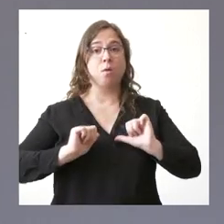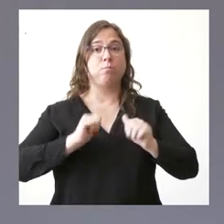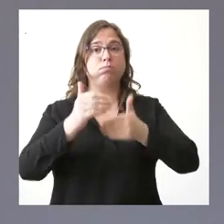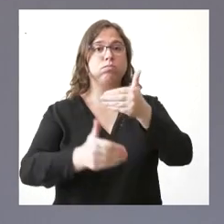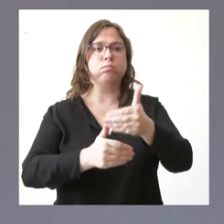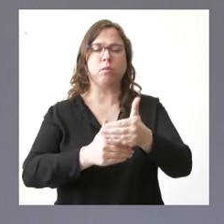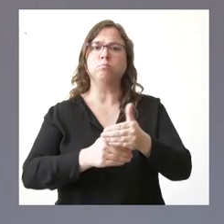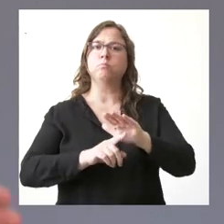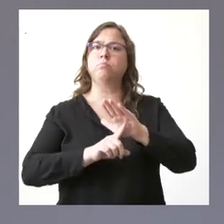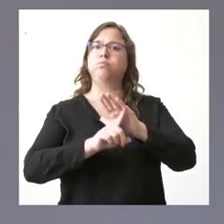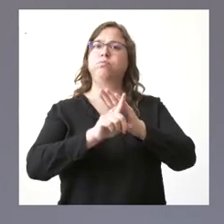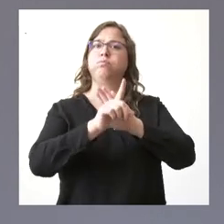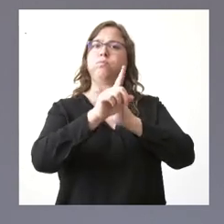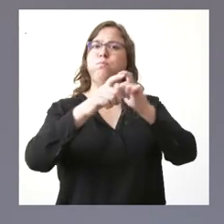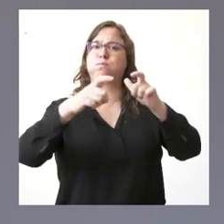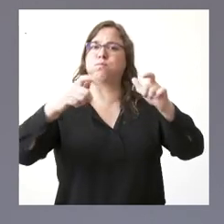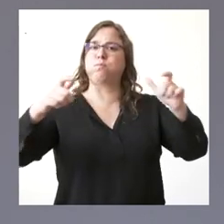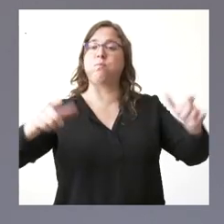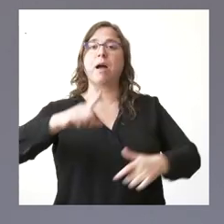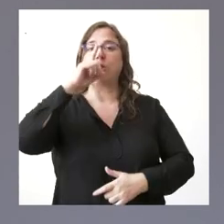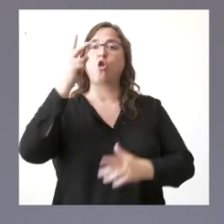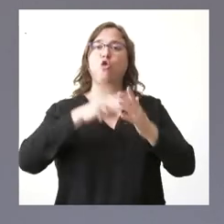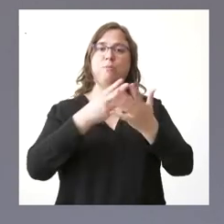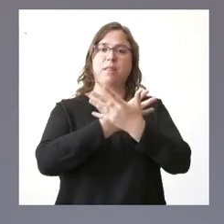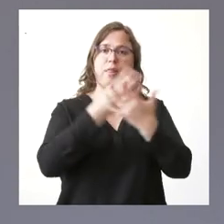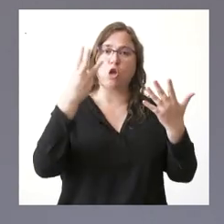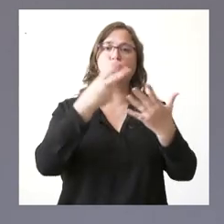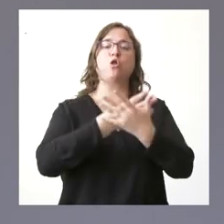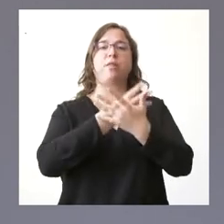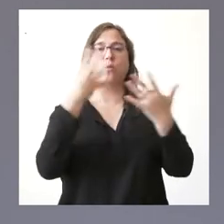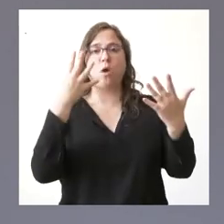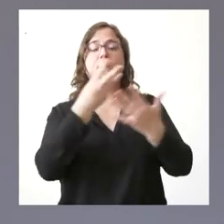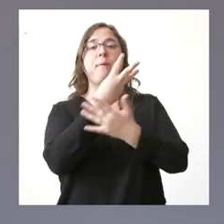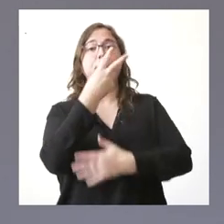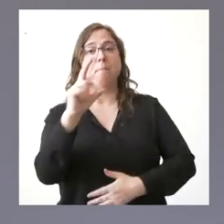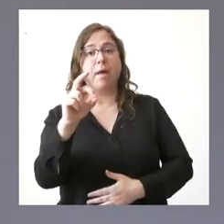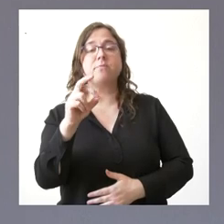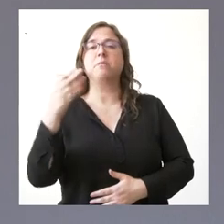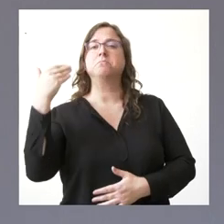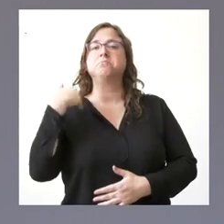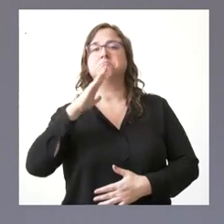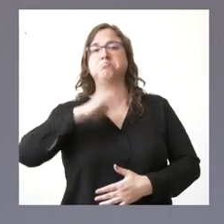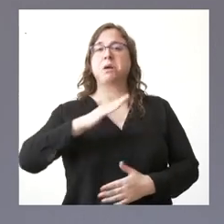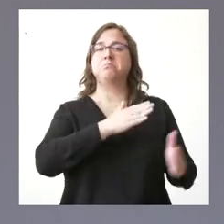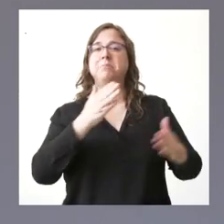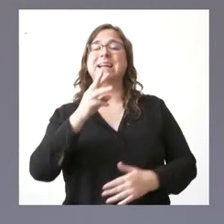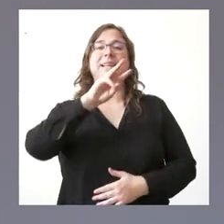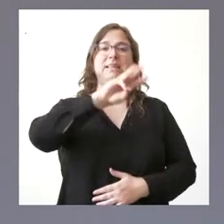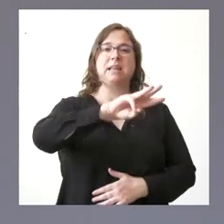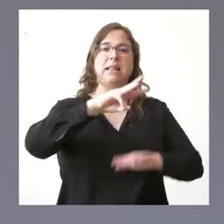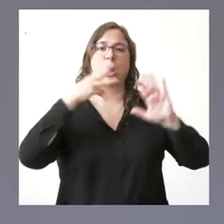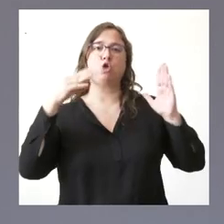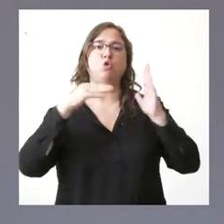siendo exponencial. Durante los años 2018, 2019, 2020, estábamos en el entorno de los 38.000